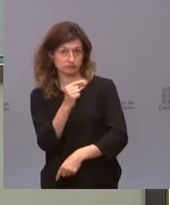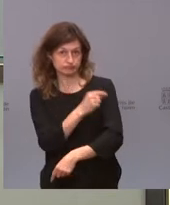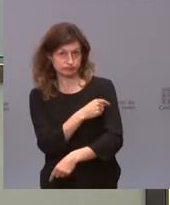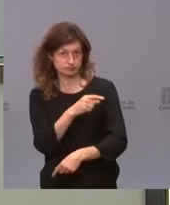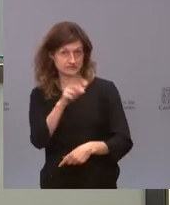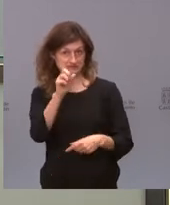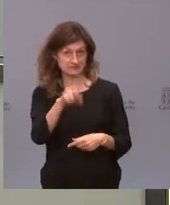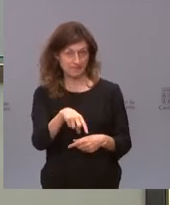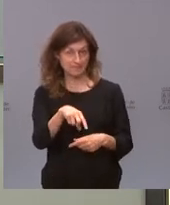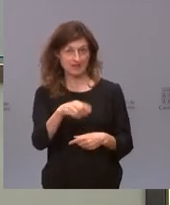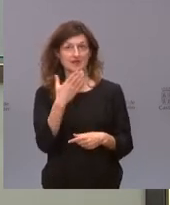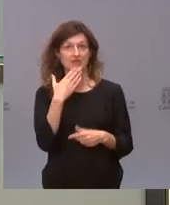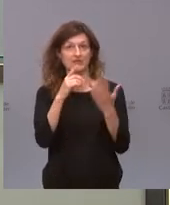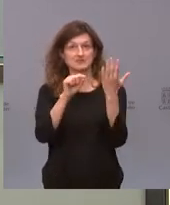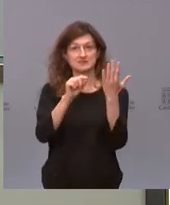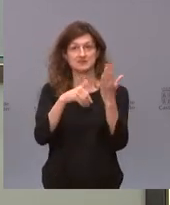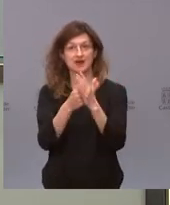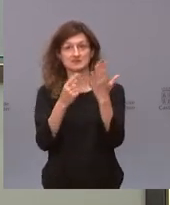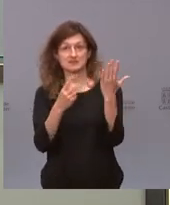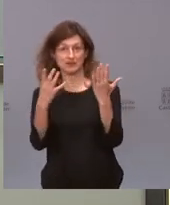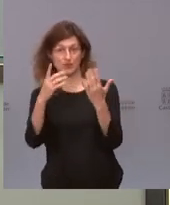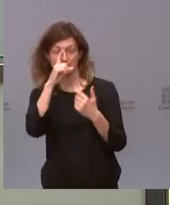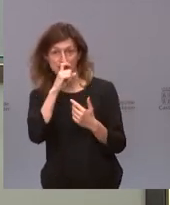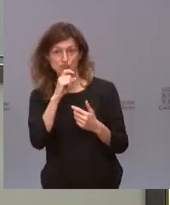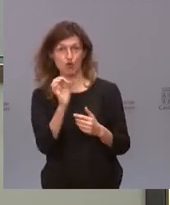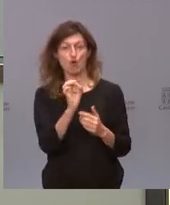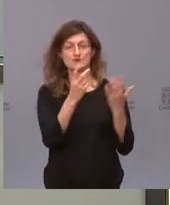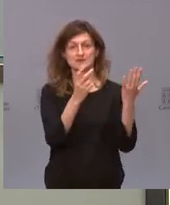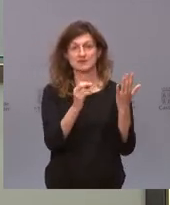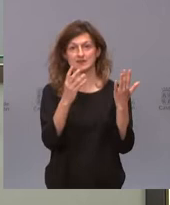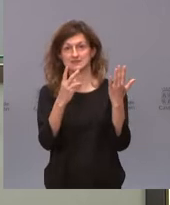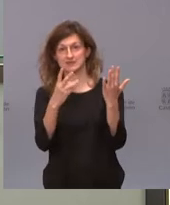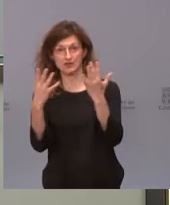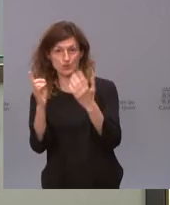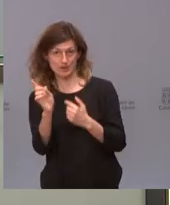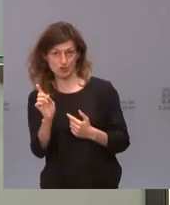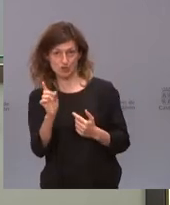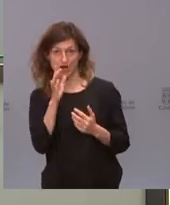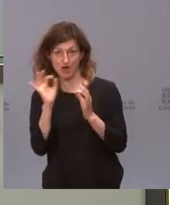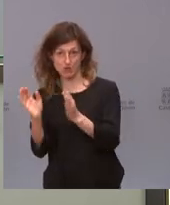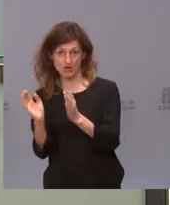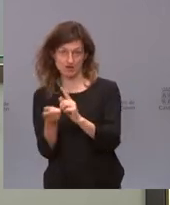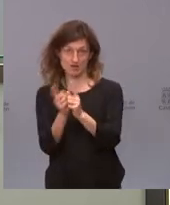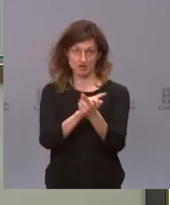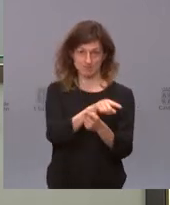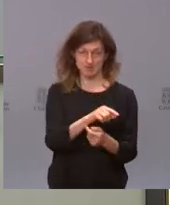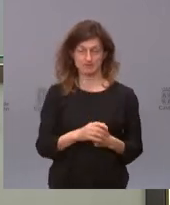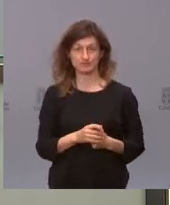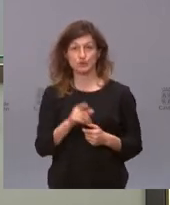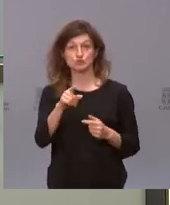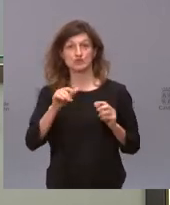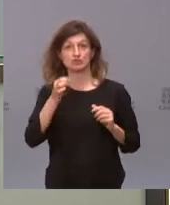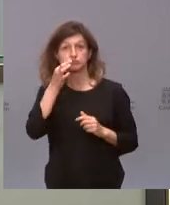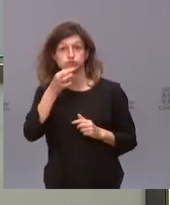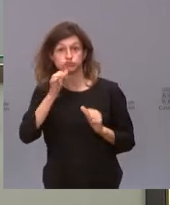para el rango entre 60 y 69 años y no entre 70 y 79, como está establecido ahora mismo. Y al inicio de su intervención ha